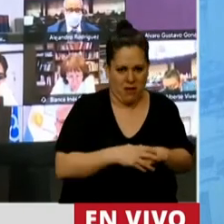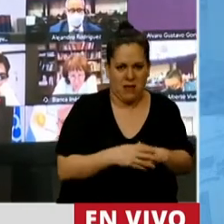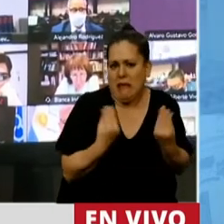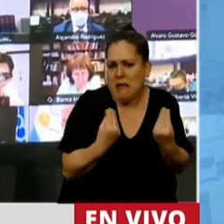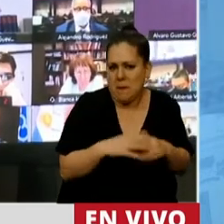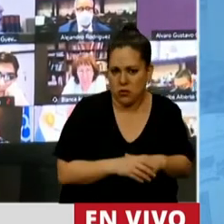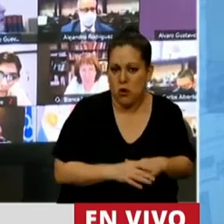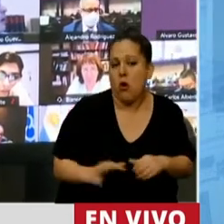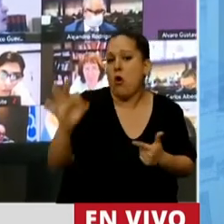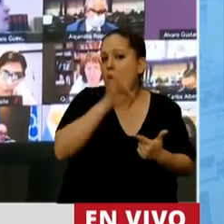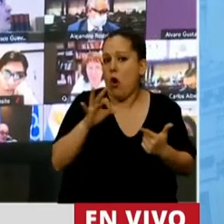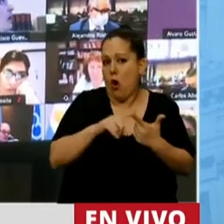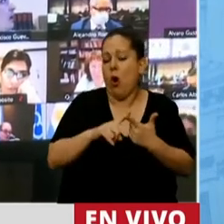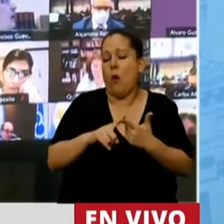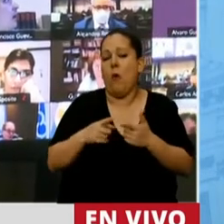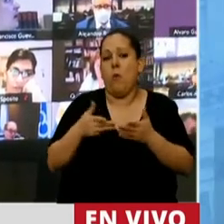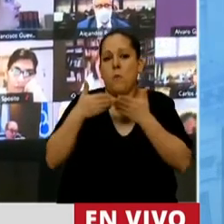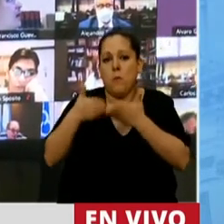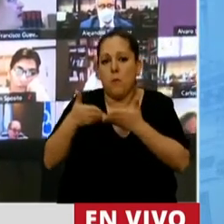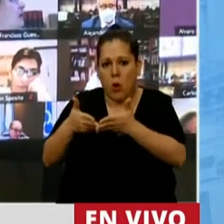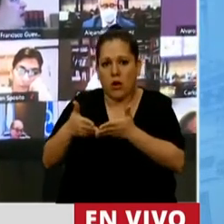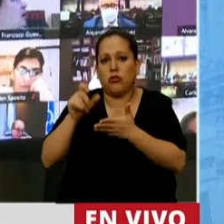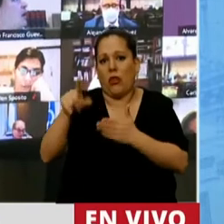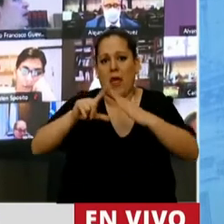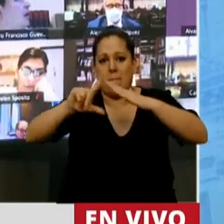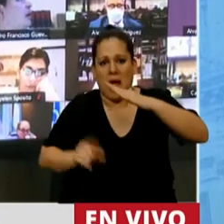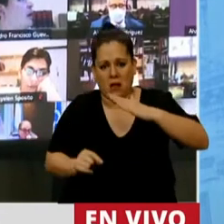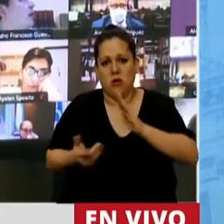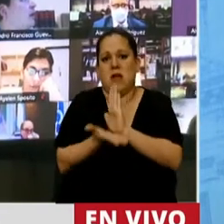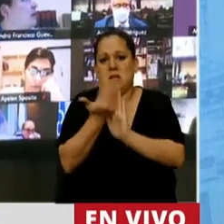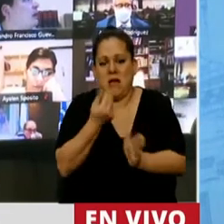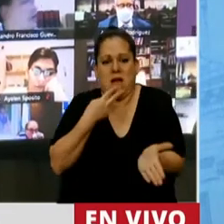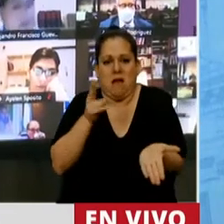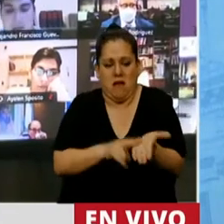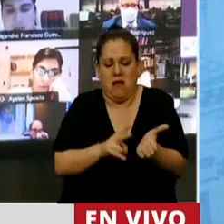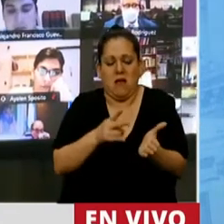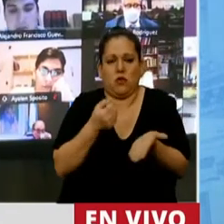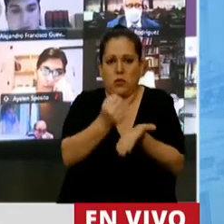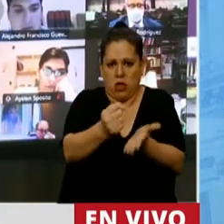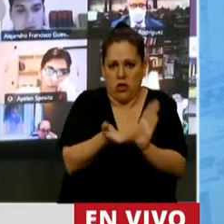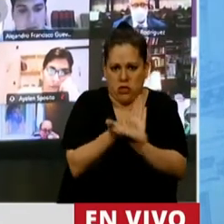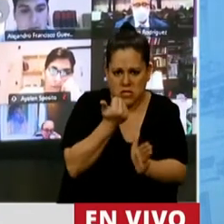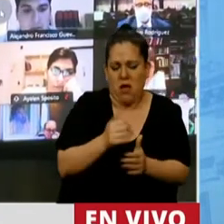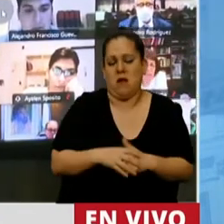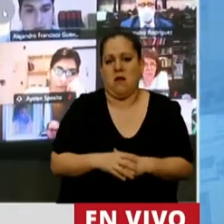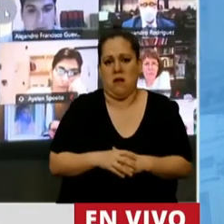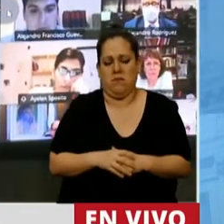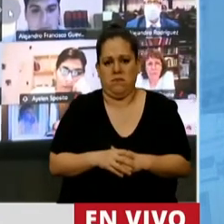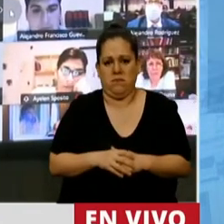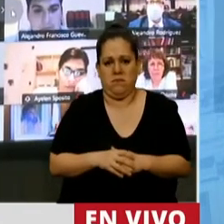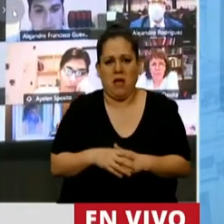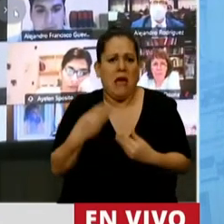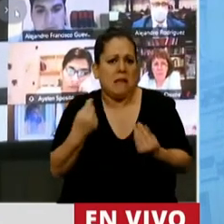a los puertos patagónicos? Los subsidios al transporte. ¿Qué pasó con los tarifazos?